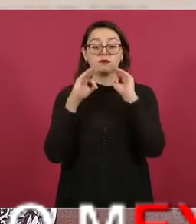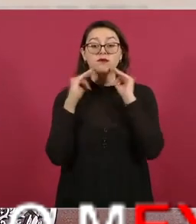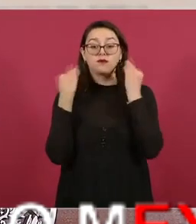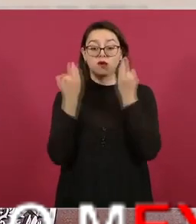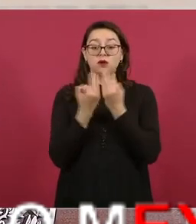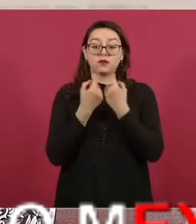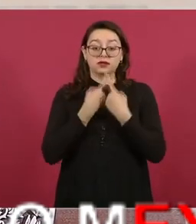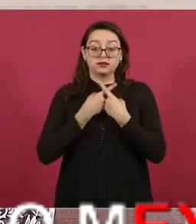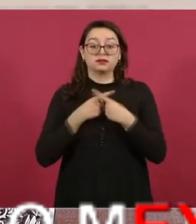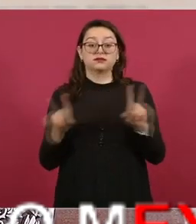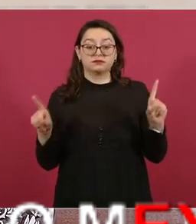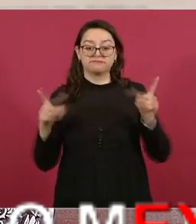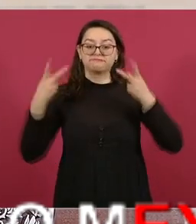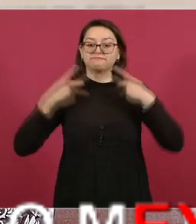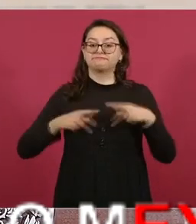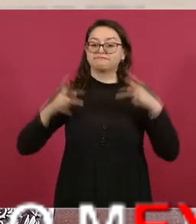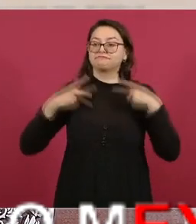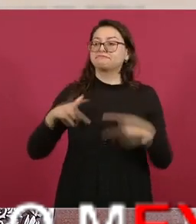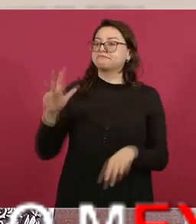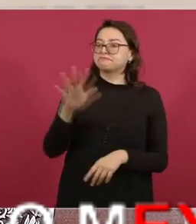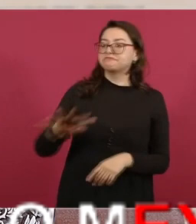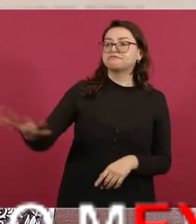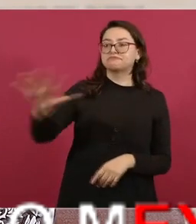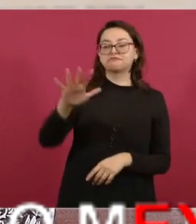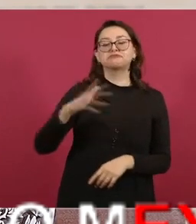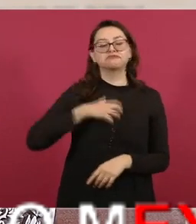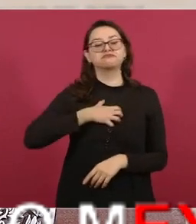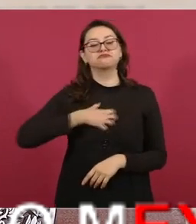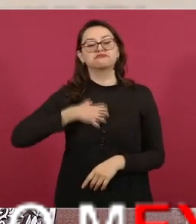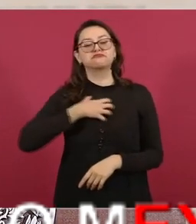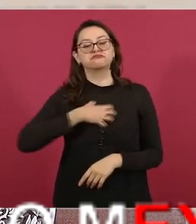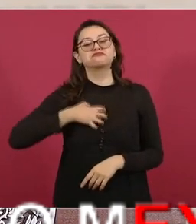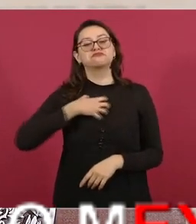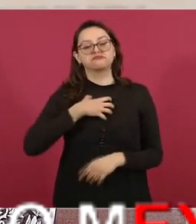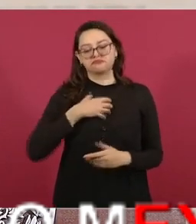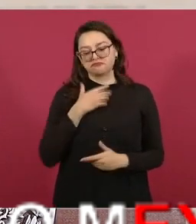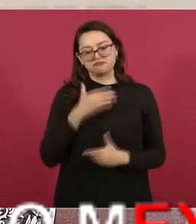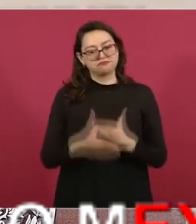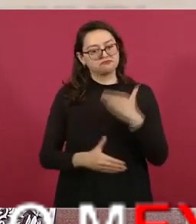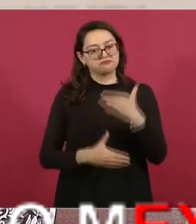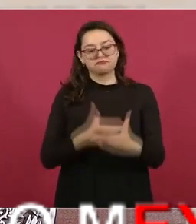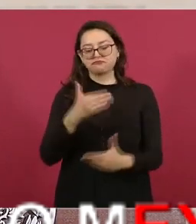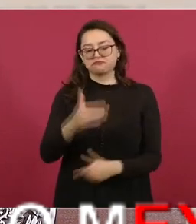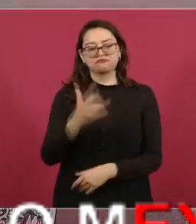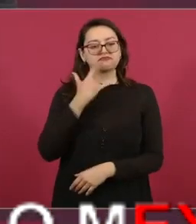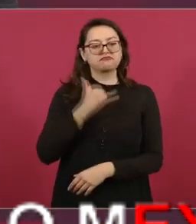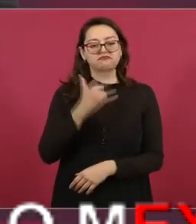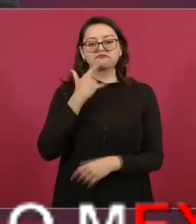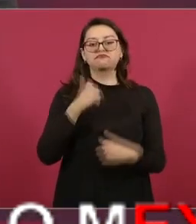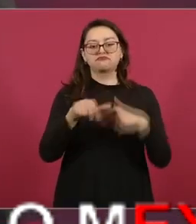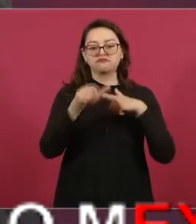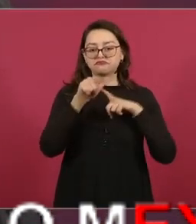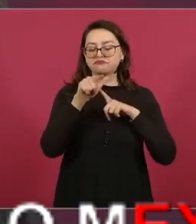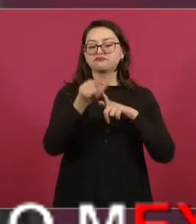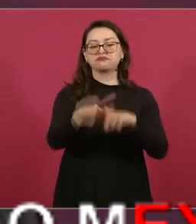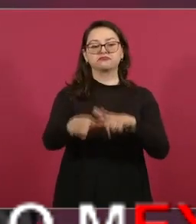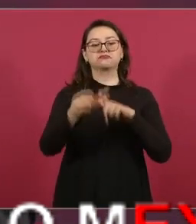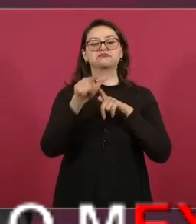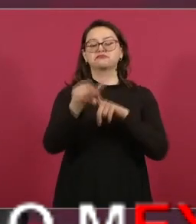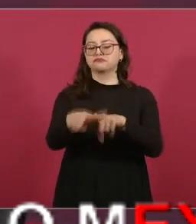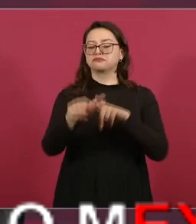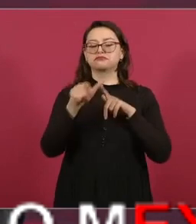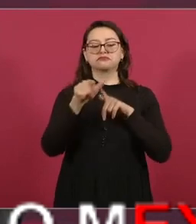y la gente está muy contenta y vamos a seguir respetando a todos escuchando a todos